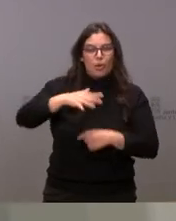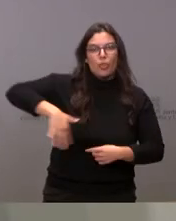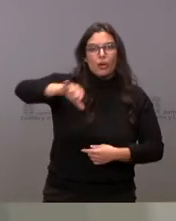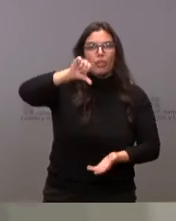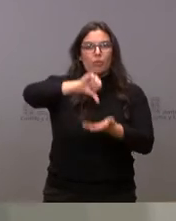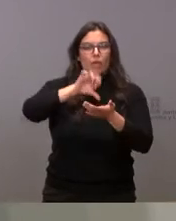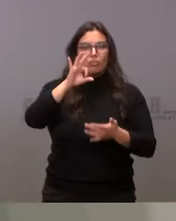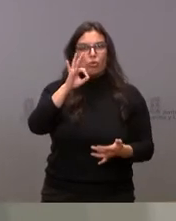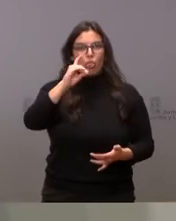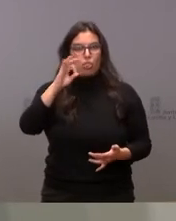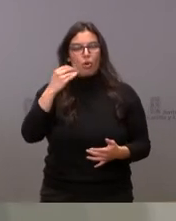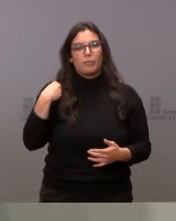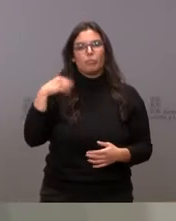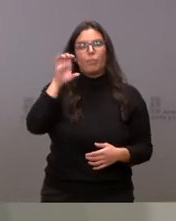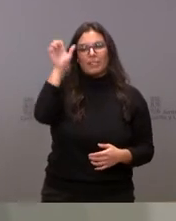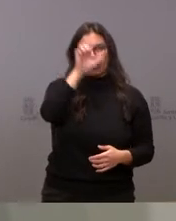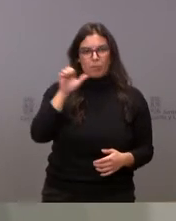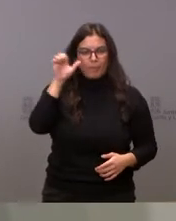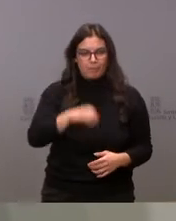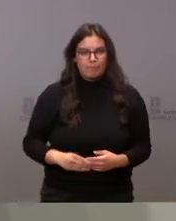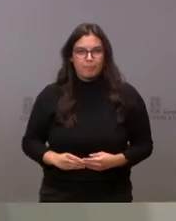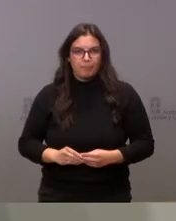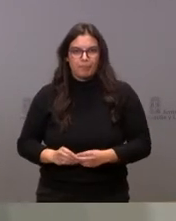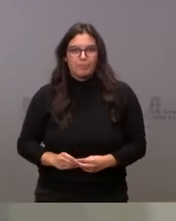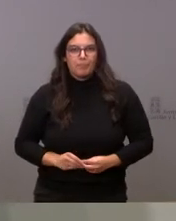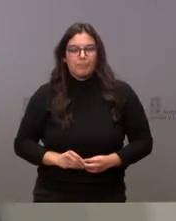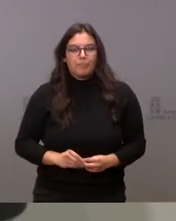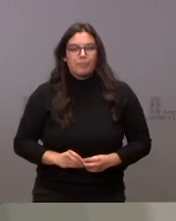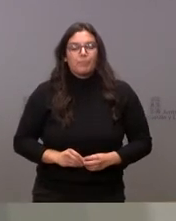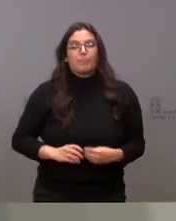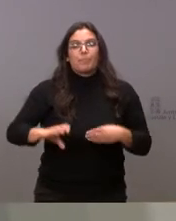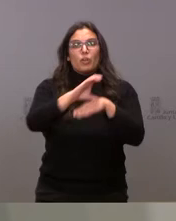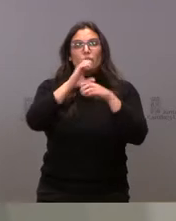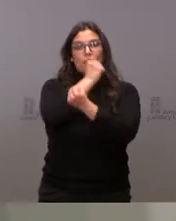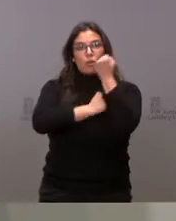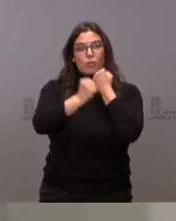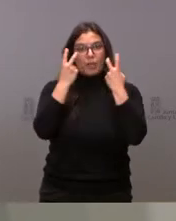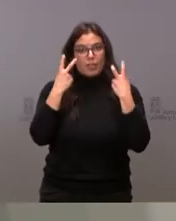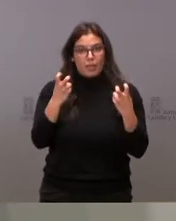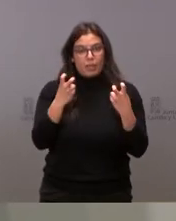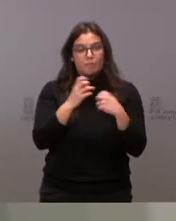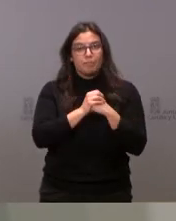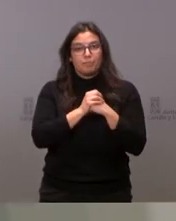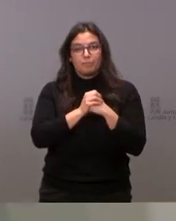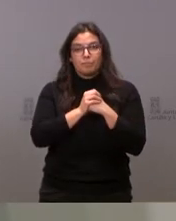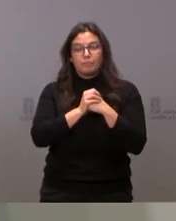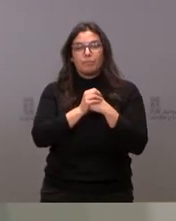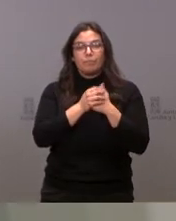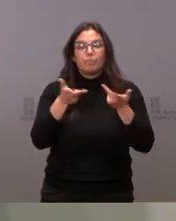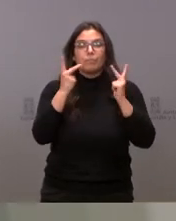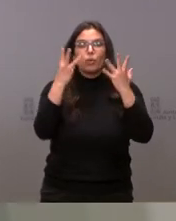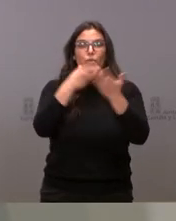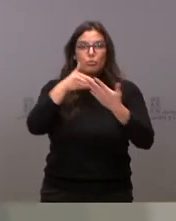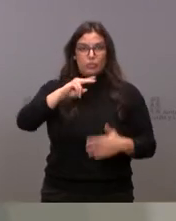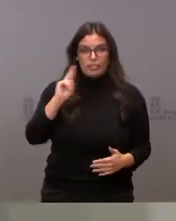ciudad de Sodo, en Etiopía. La Consejería de Economía y Hacienda autoriza una subvención de 8